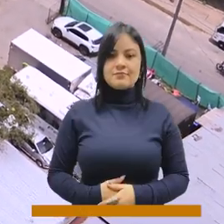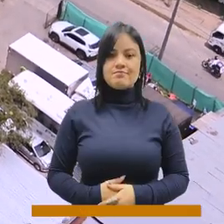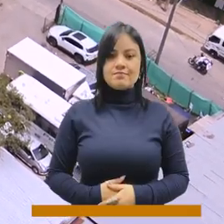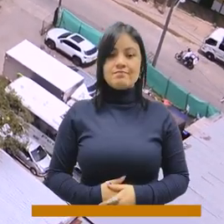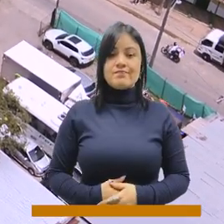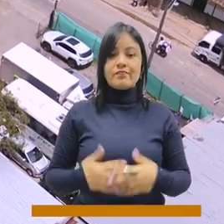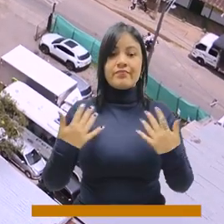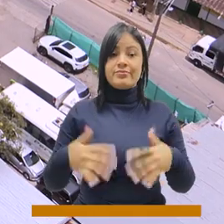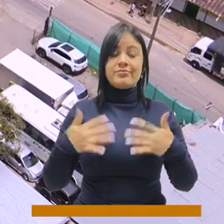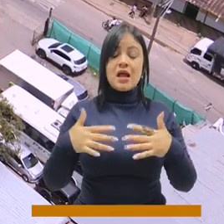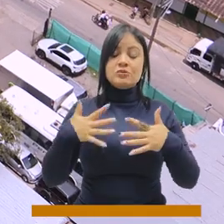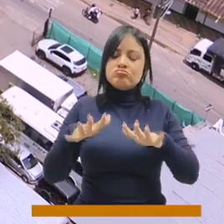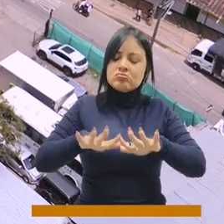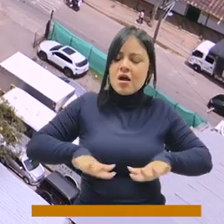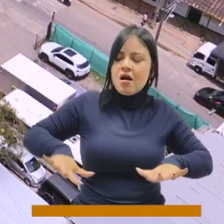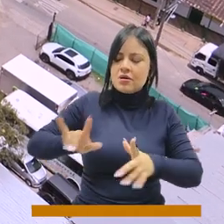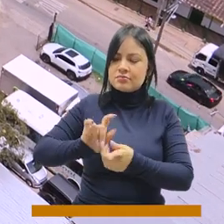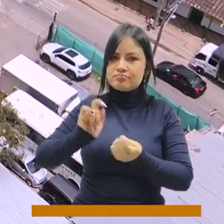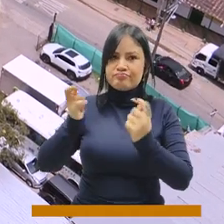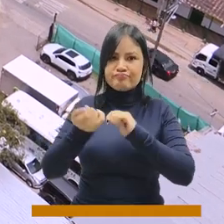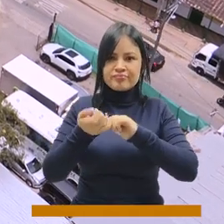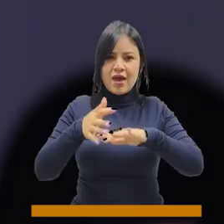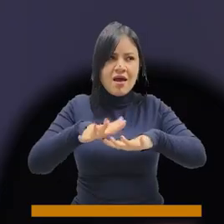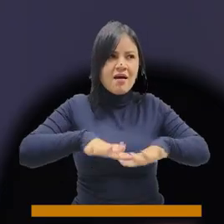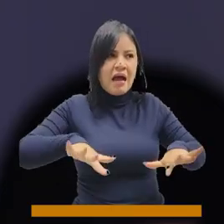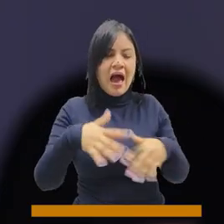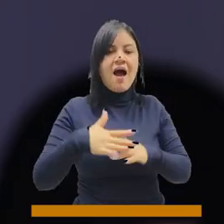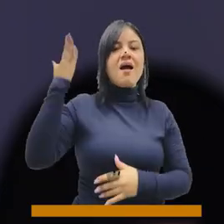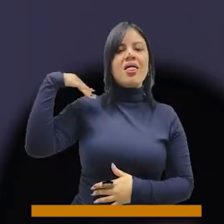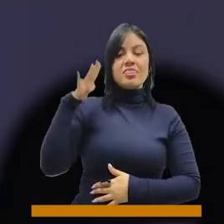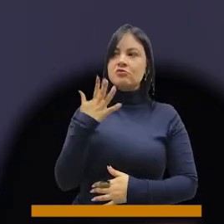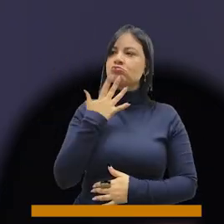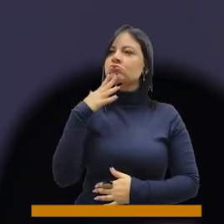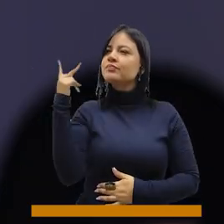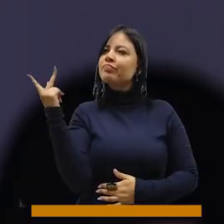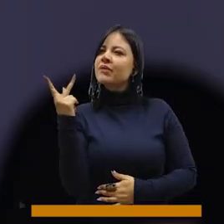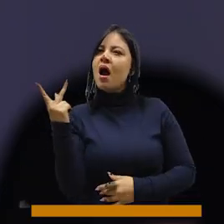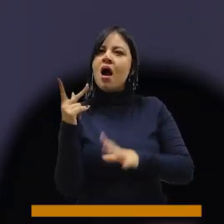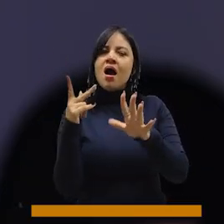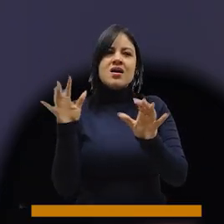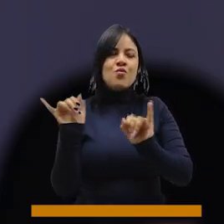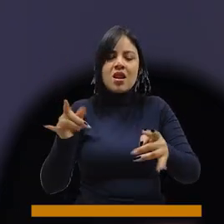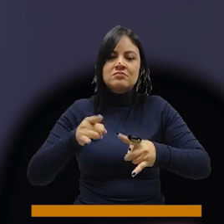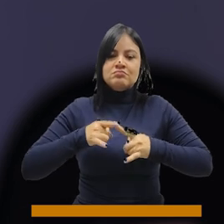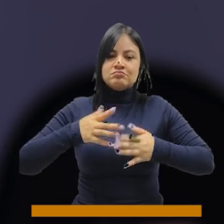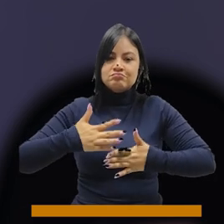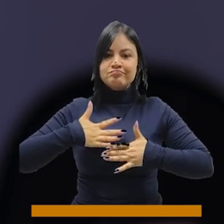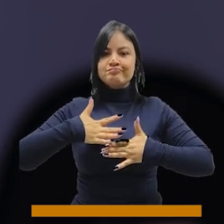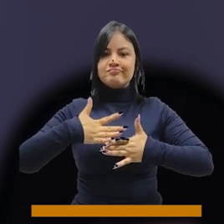Hemos tenido la transformación de una porción de nuestro territorio donde antes era verde. Era un pequeño pulmón en el barrio.